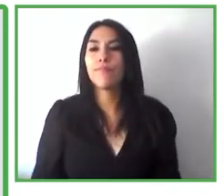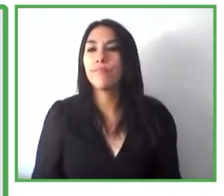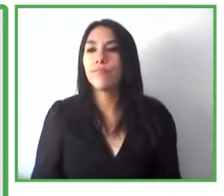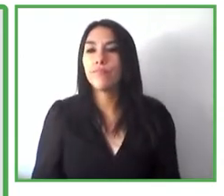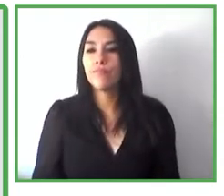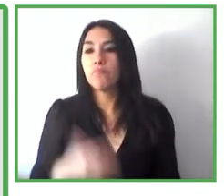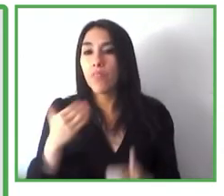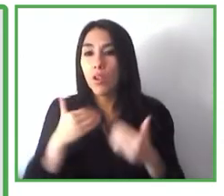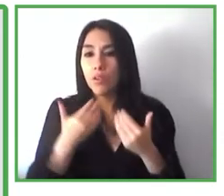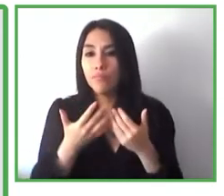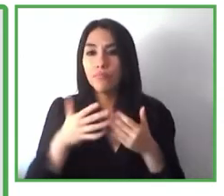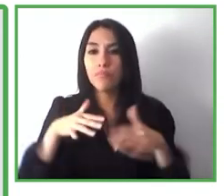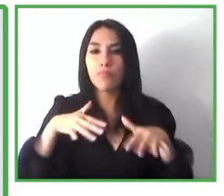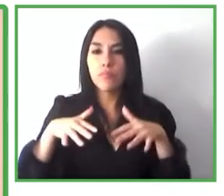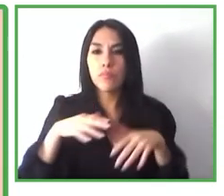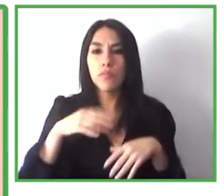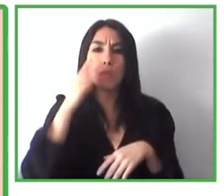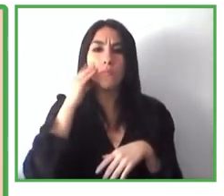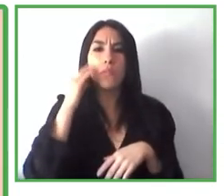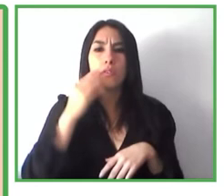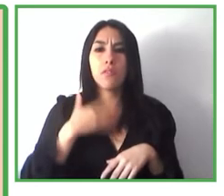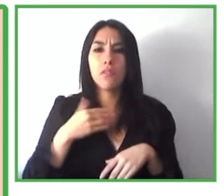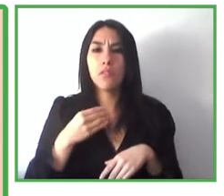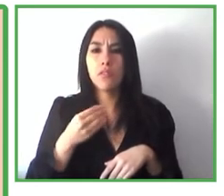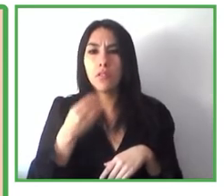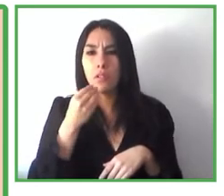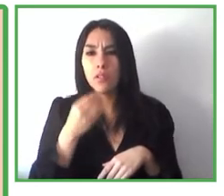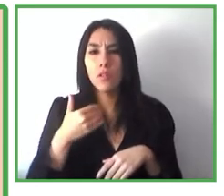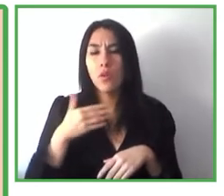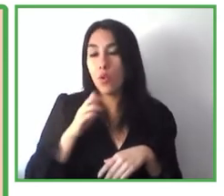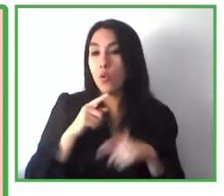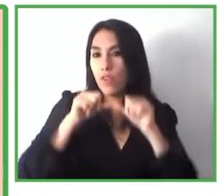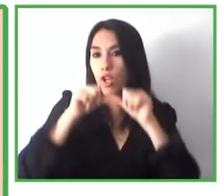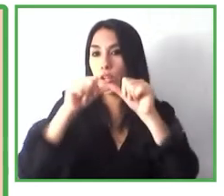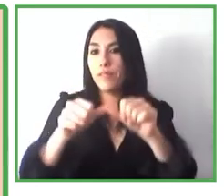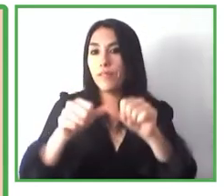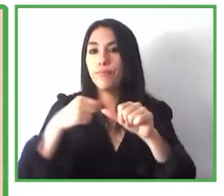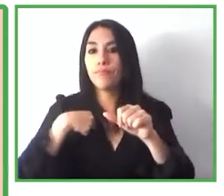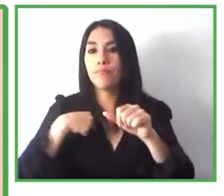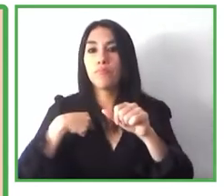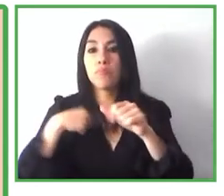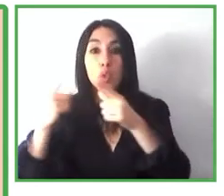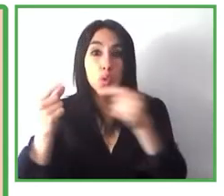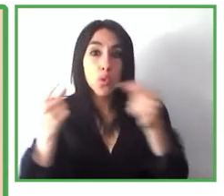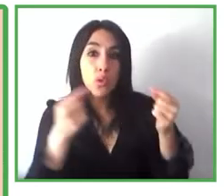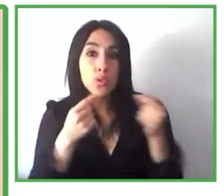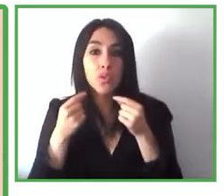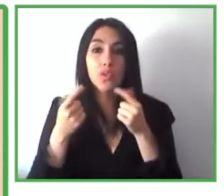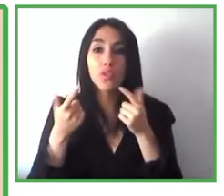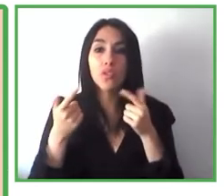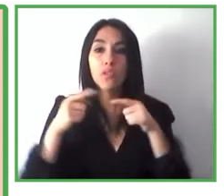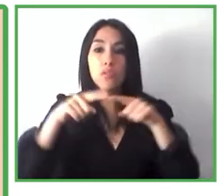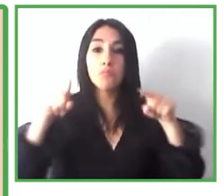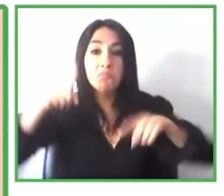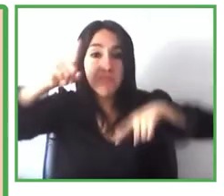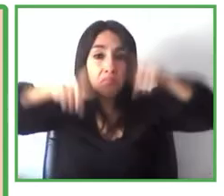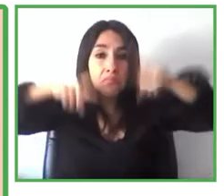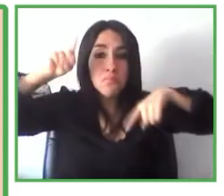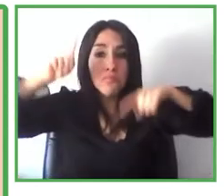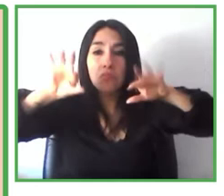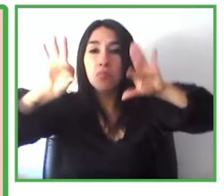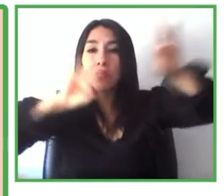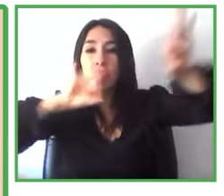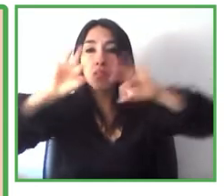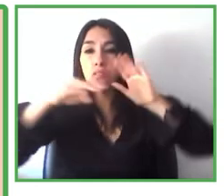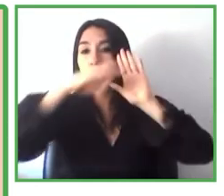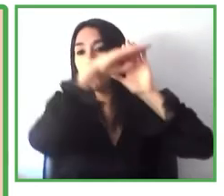en la configuración de los propios espacios he destacado en esta slide algunos retos interesantes que han surgido en los últimos meses relacionados con la